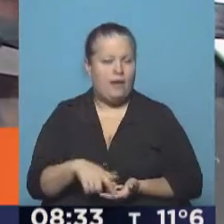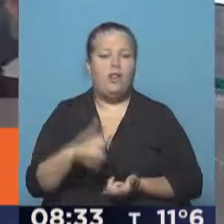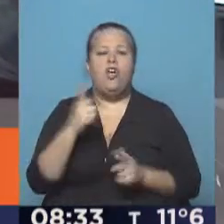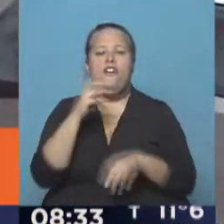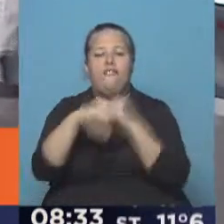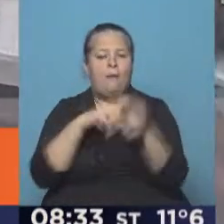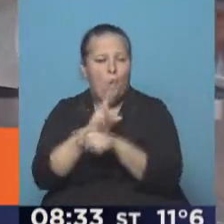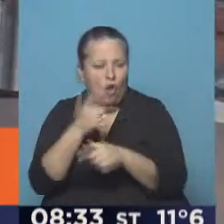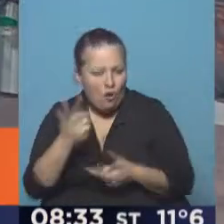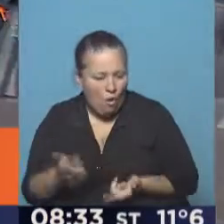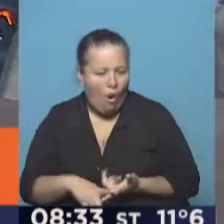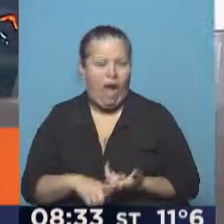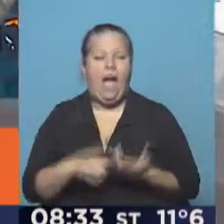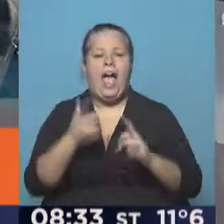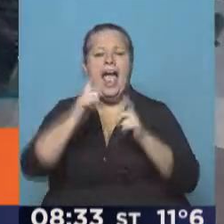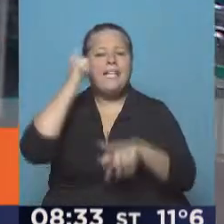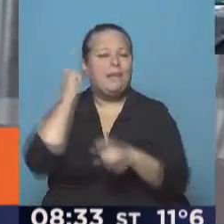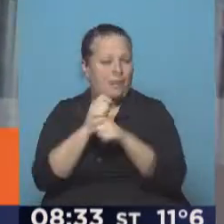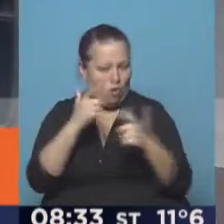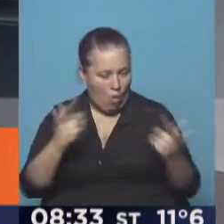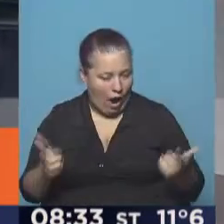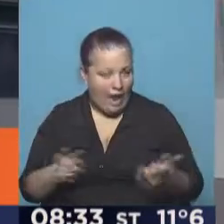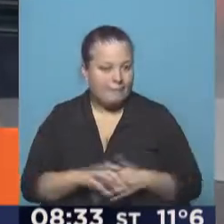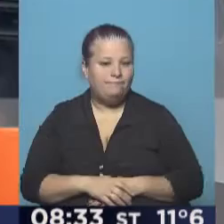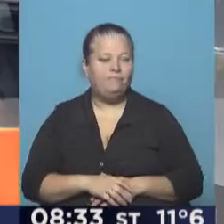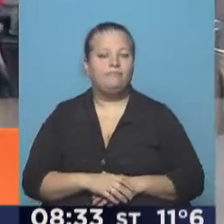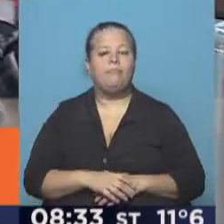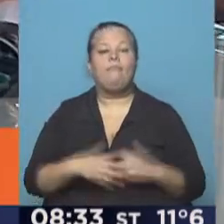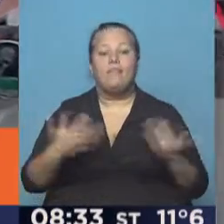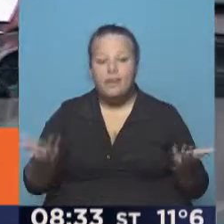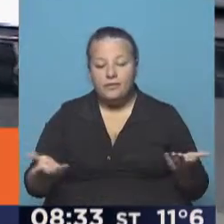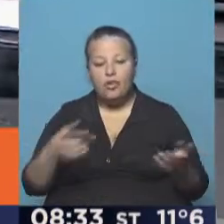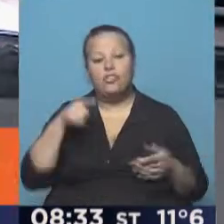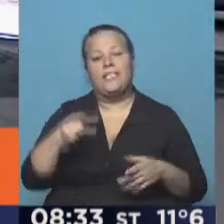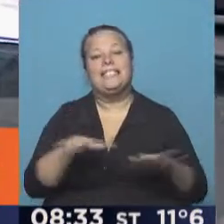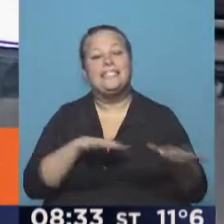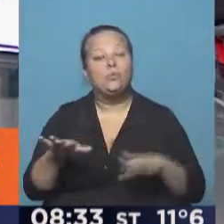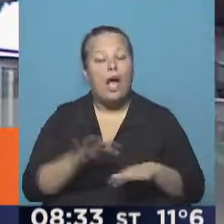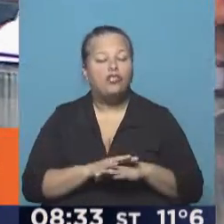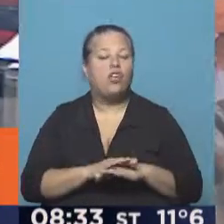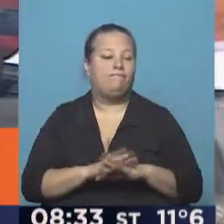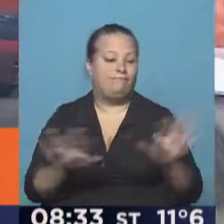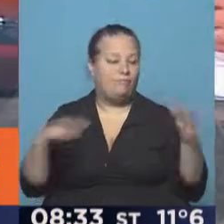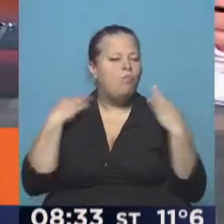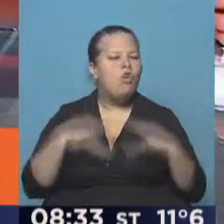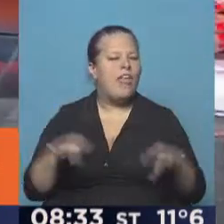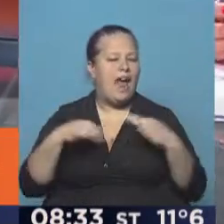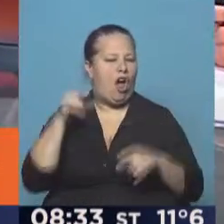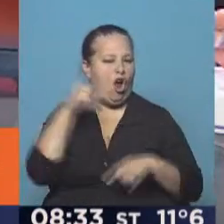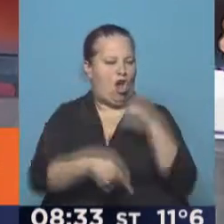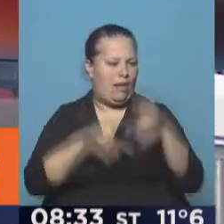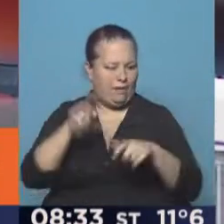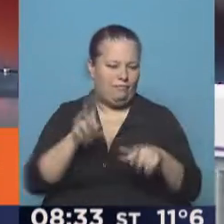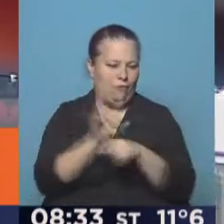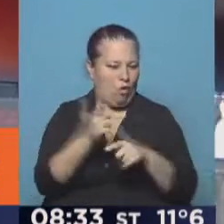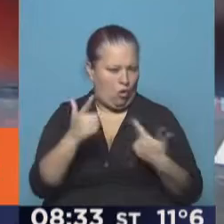contención familiar, sin experiencia laboral y, en definitiva, en una situación de mucha vulnerabilidad social. Mucha